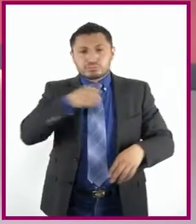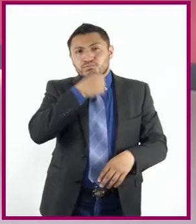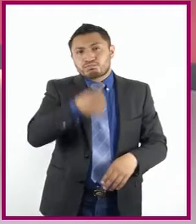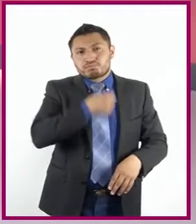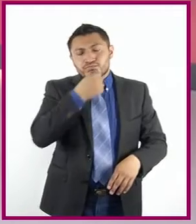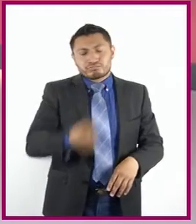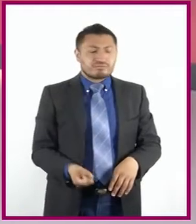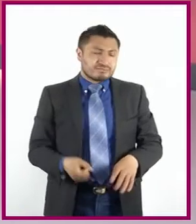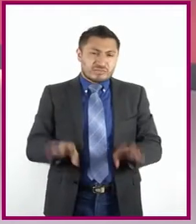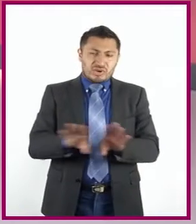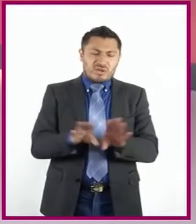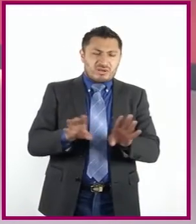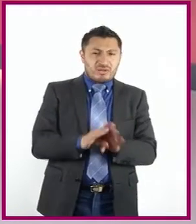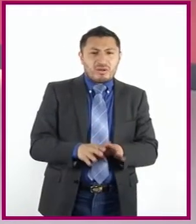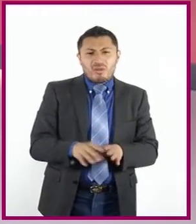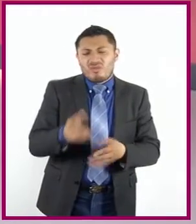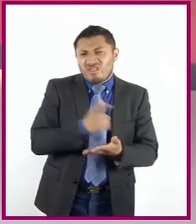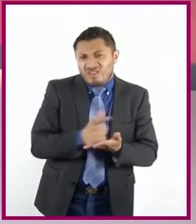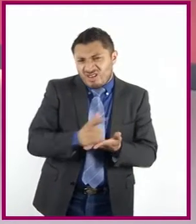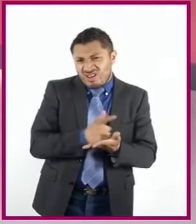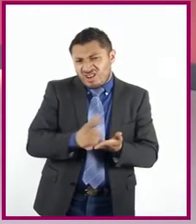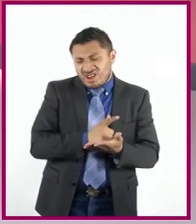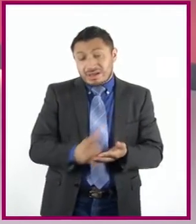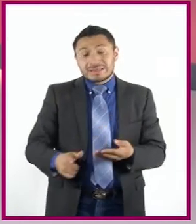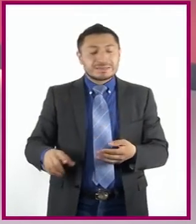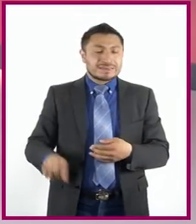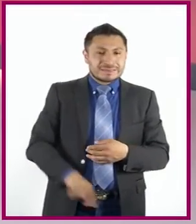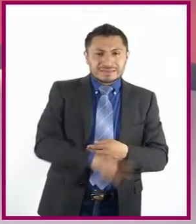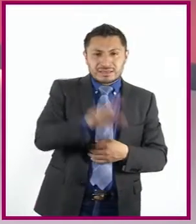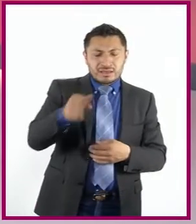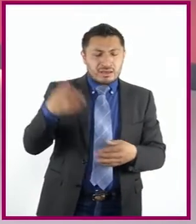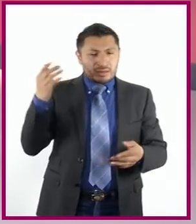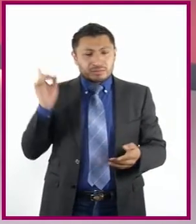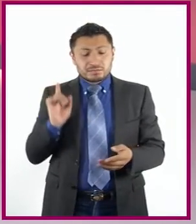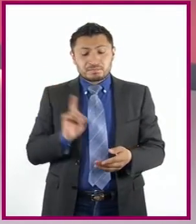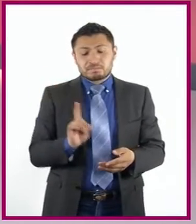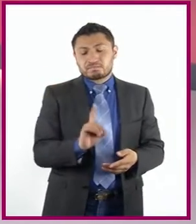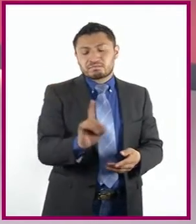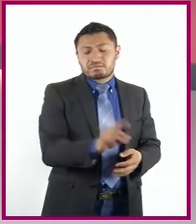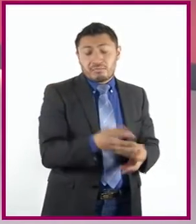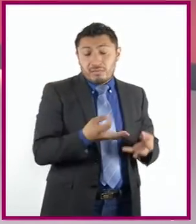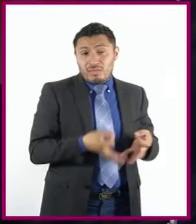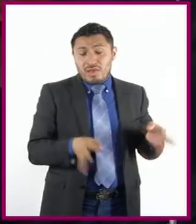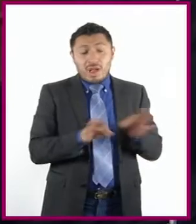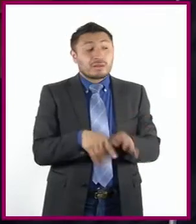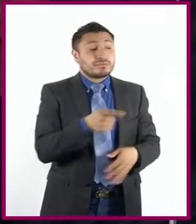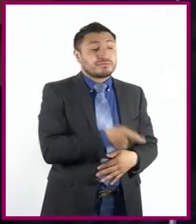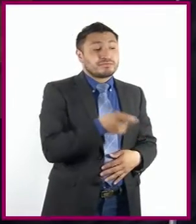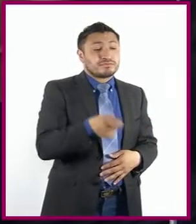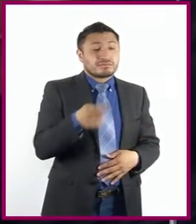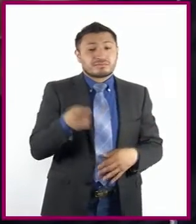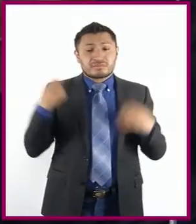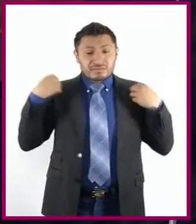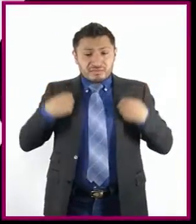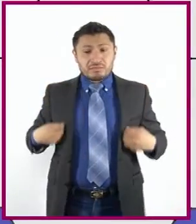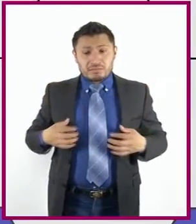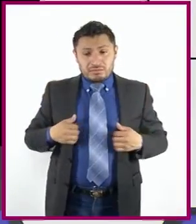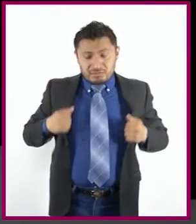deslucido. Tras hacer una entrada majestuosa, saluda y se estira el chaleco.